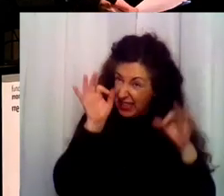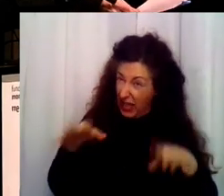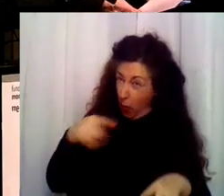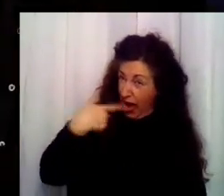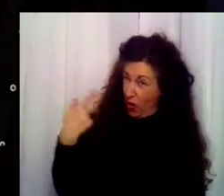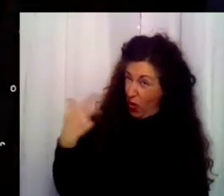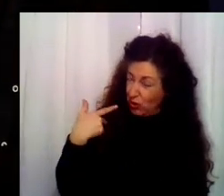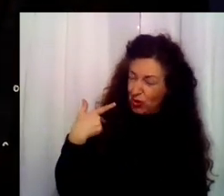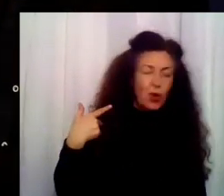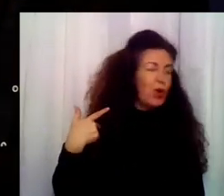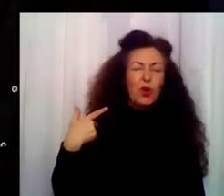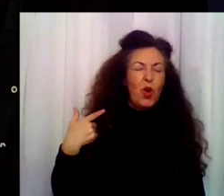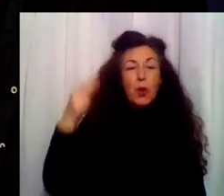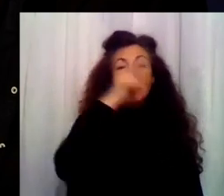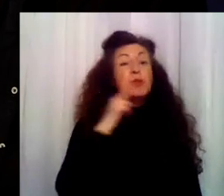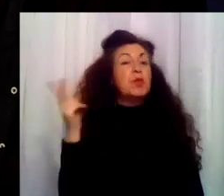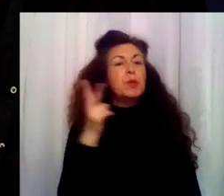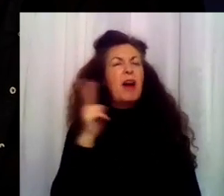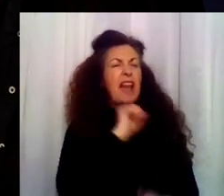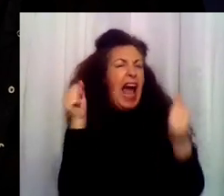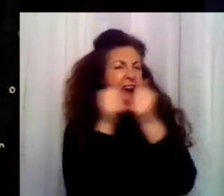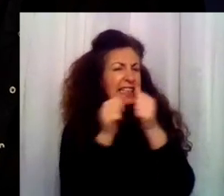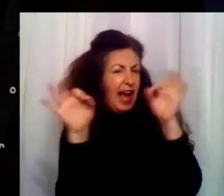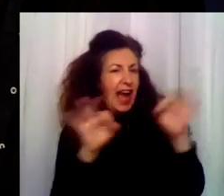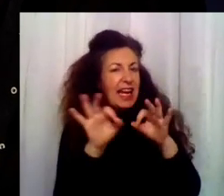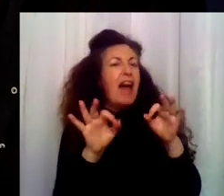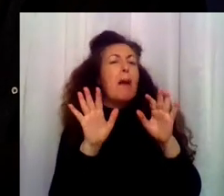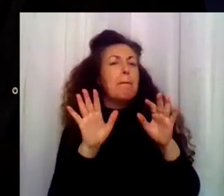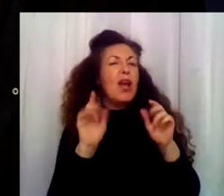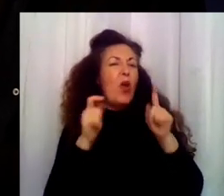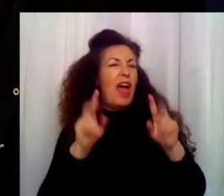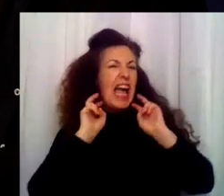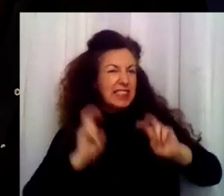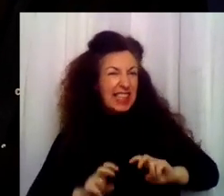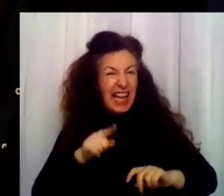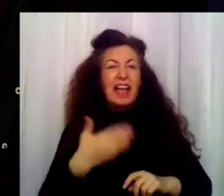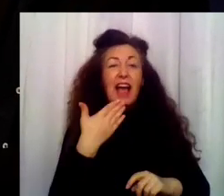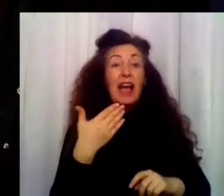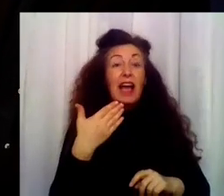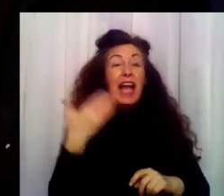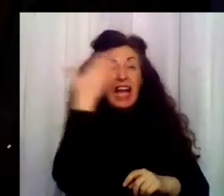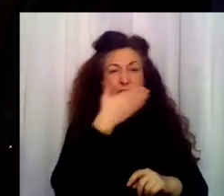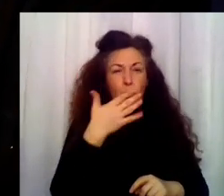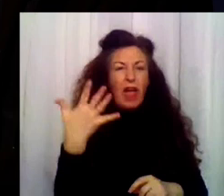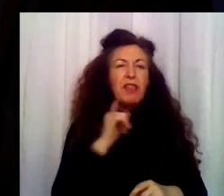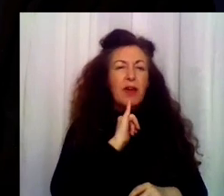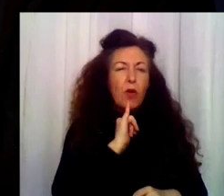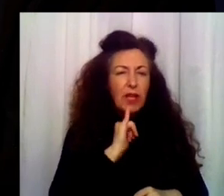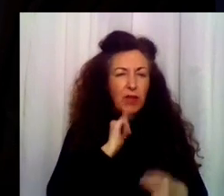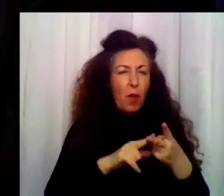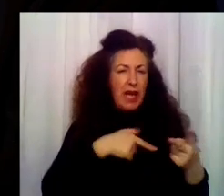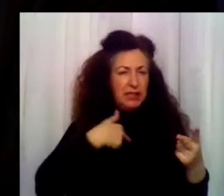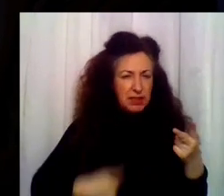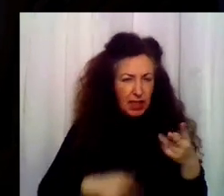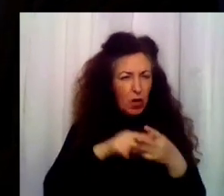del programa. Bueno, bueno. También es verdad que ahora os estresáis con cualquier cosa, ¿eh? Estudiaba cinco idiomas, incluido el chino. Todas las lenguas del Estado,